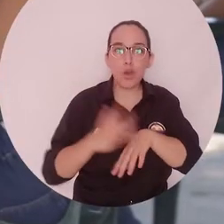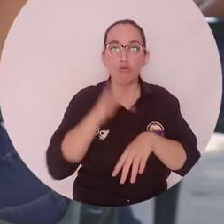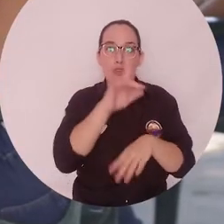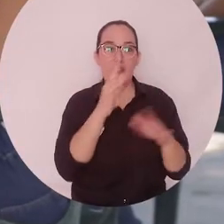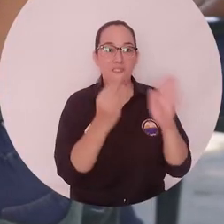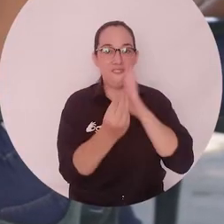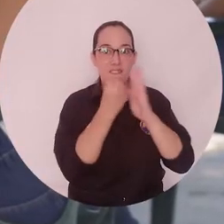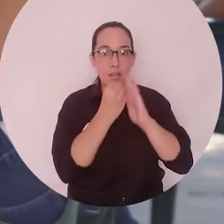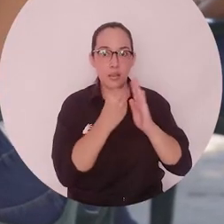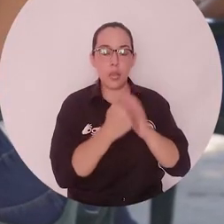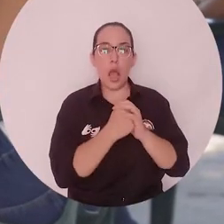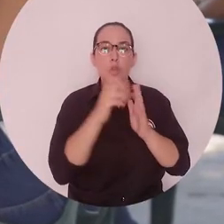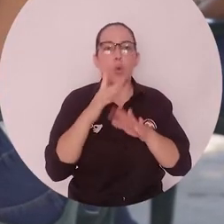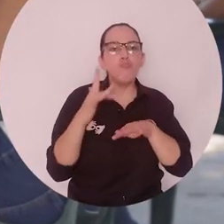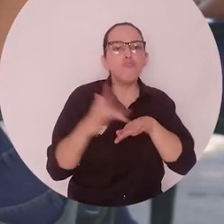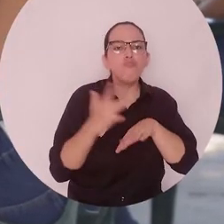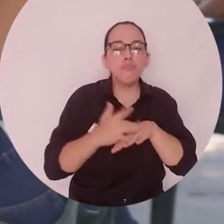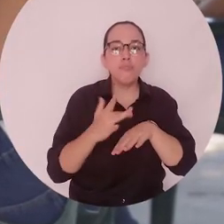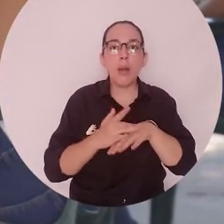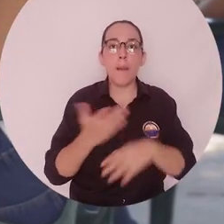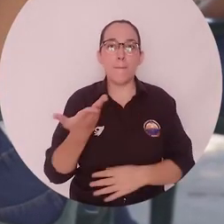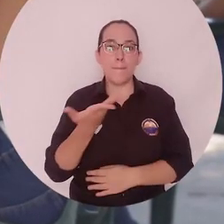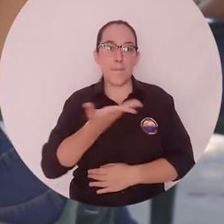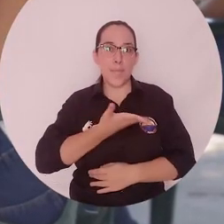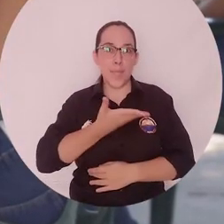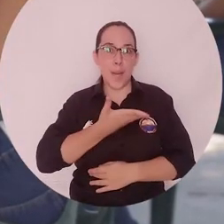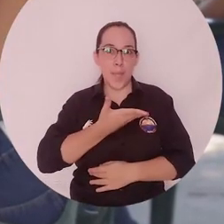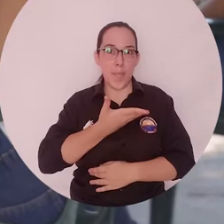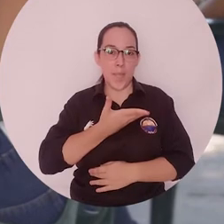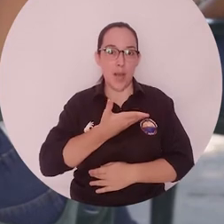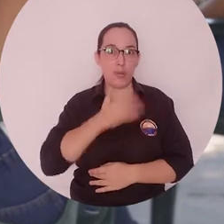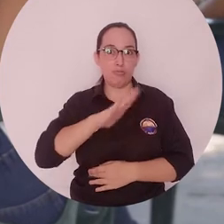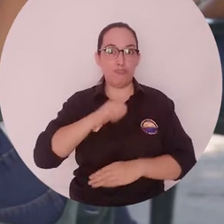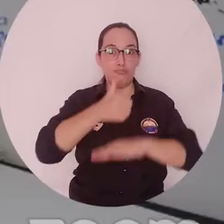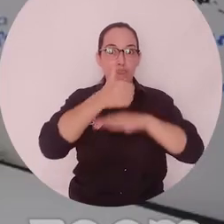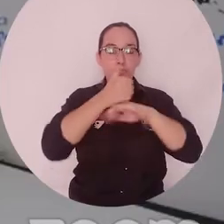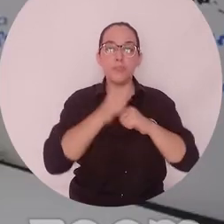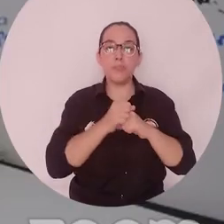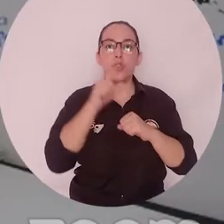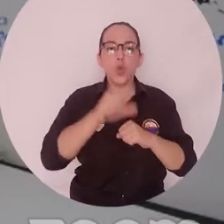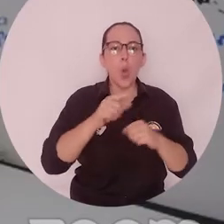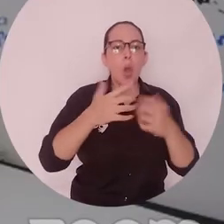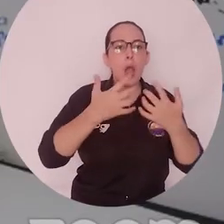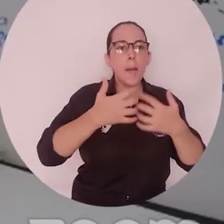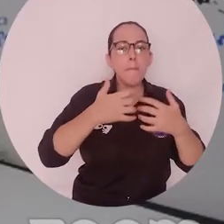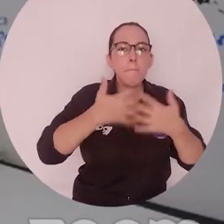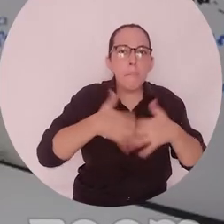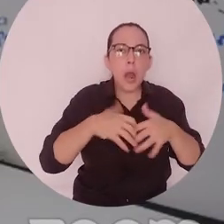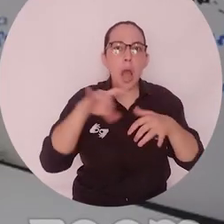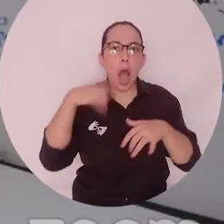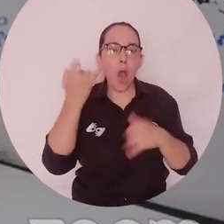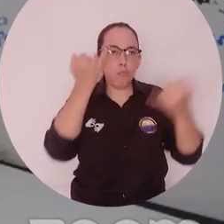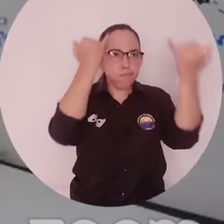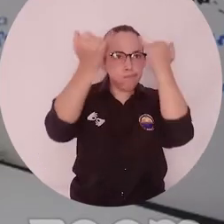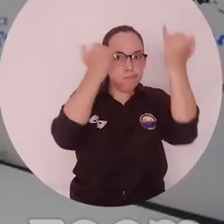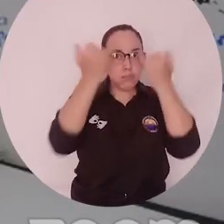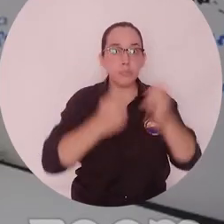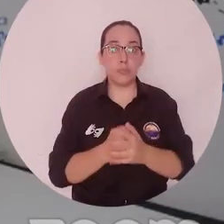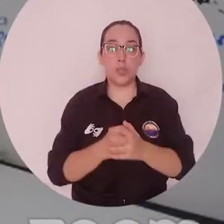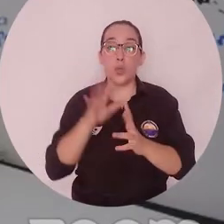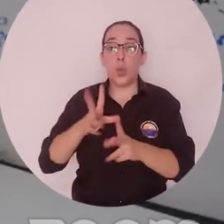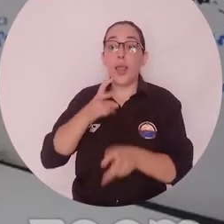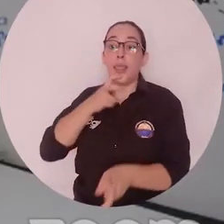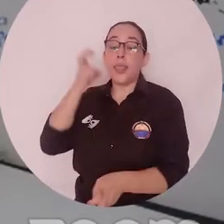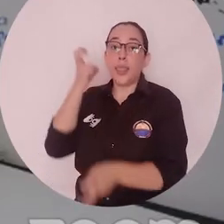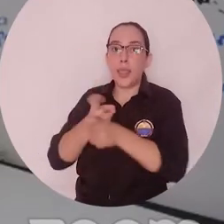es la iniciativa Madres Cabeza de Hogar, iniciativas de emprendimiento. Las crisis son las que derivan